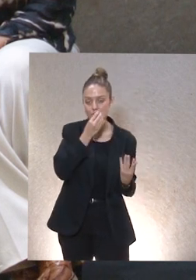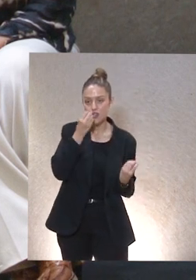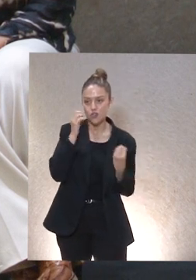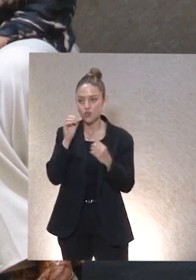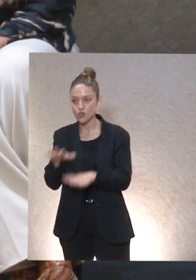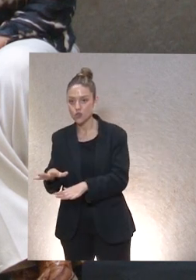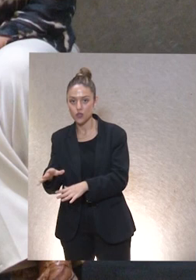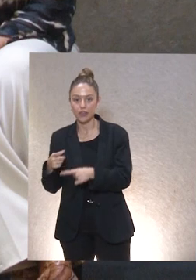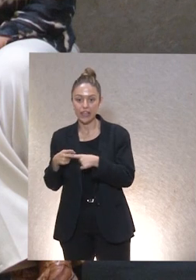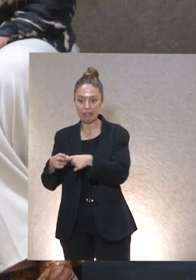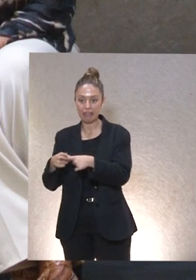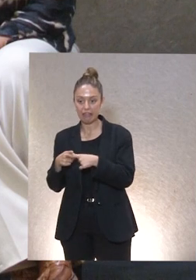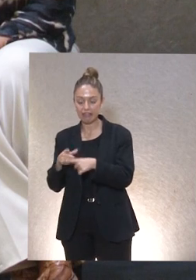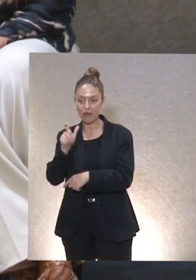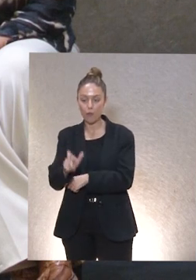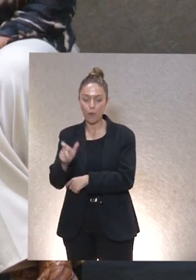interhumano.